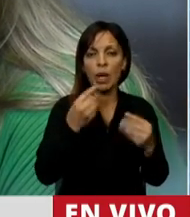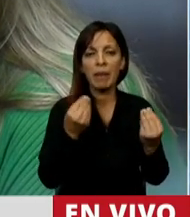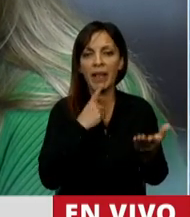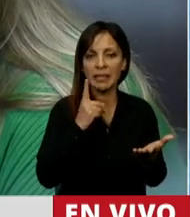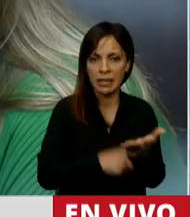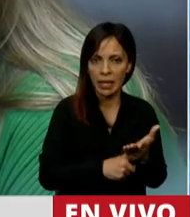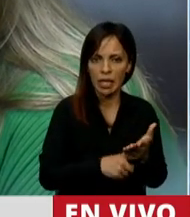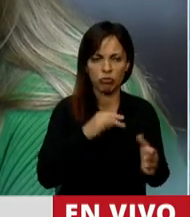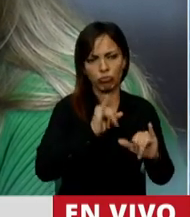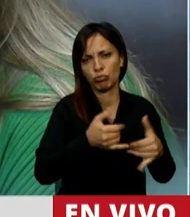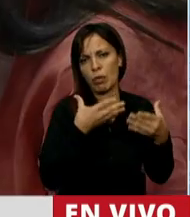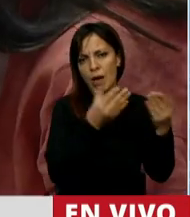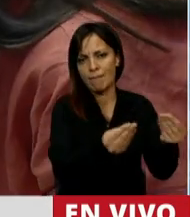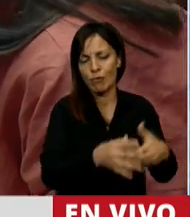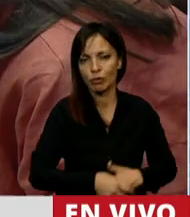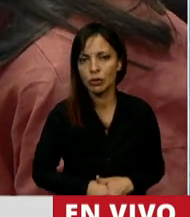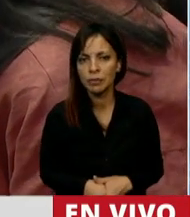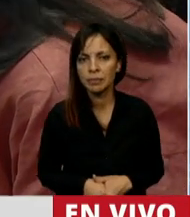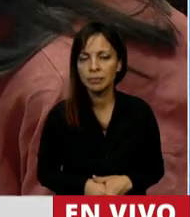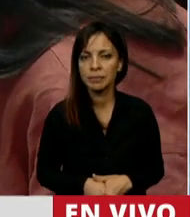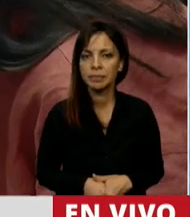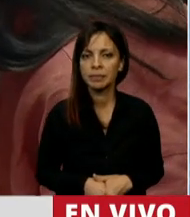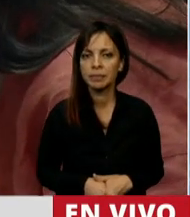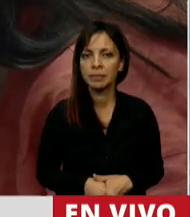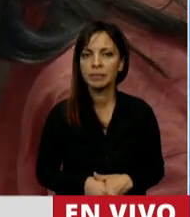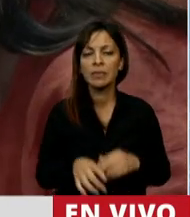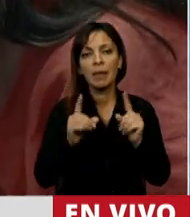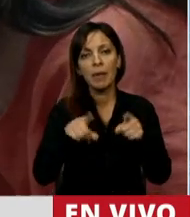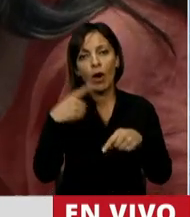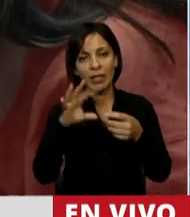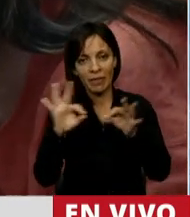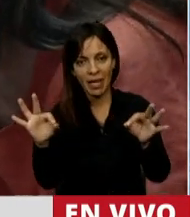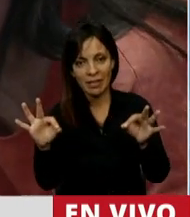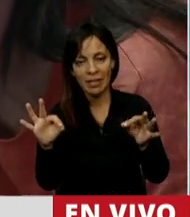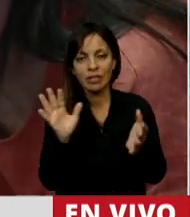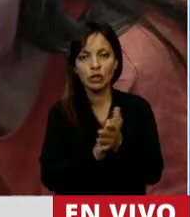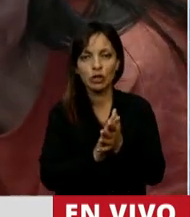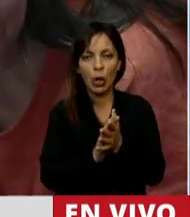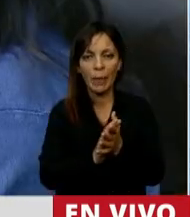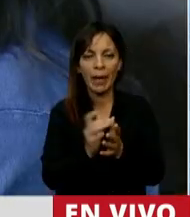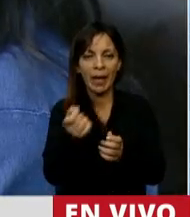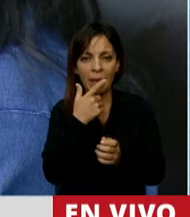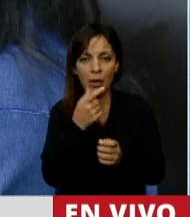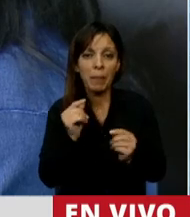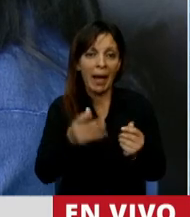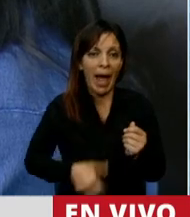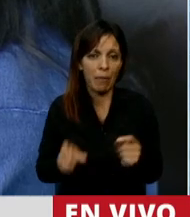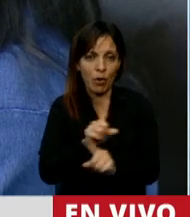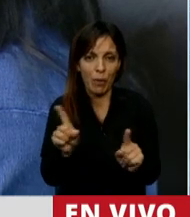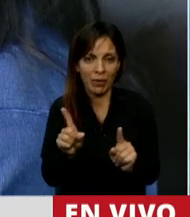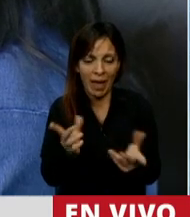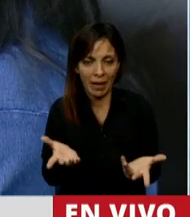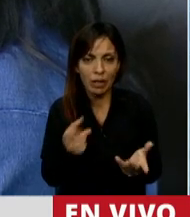la comparto completamente. Y también los anticonceptivos para no abortar completamente.